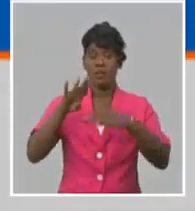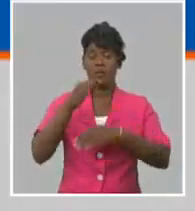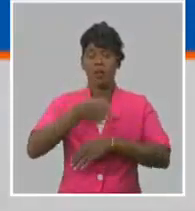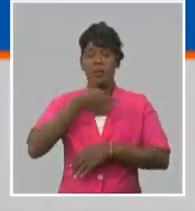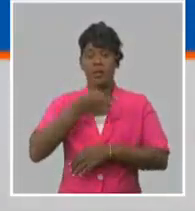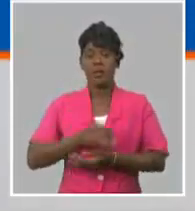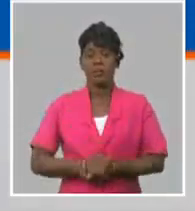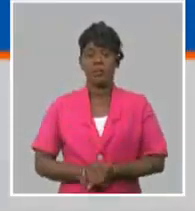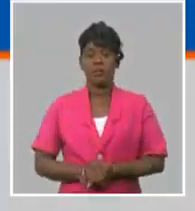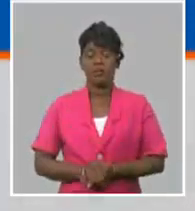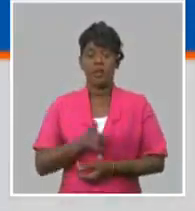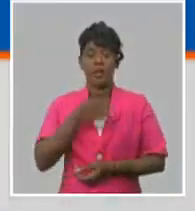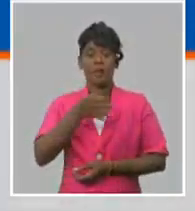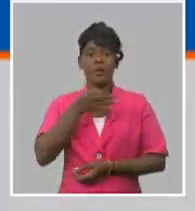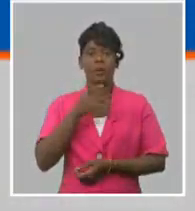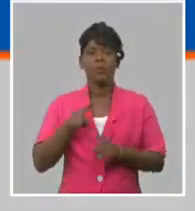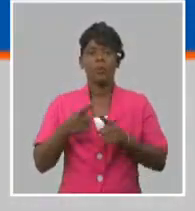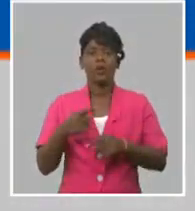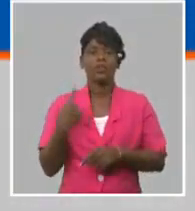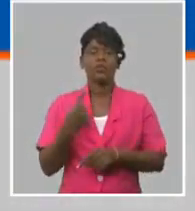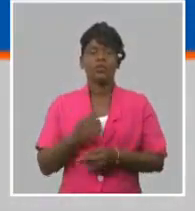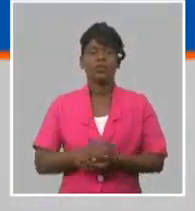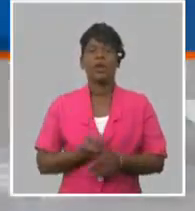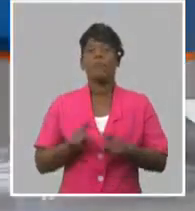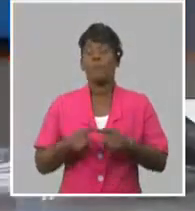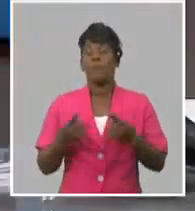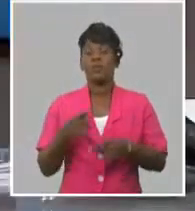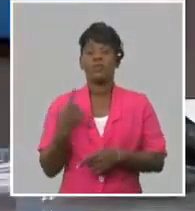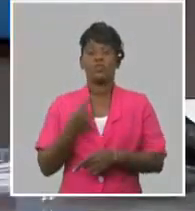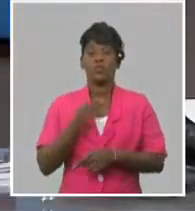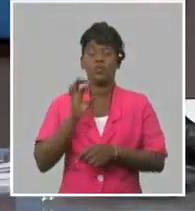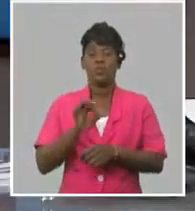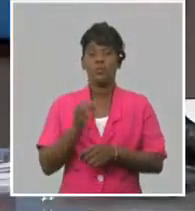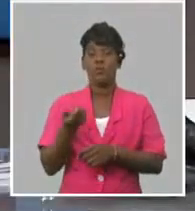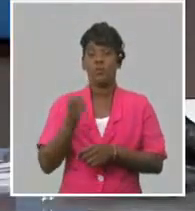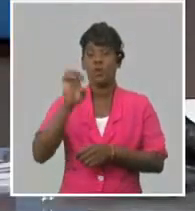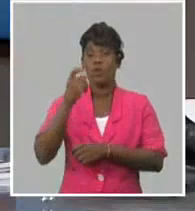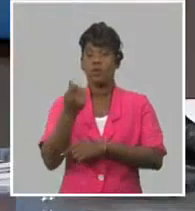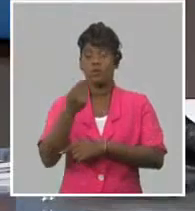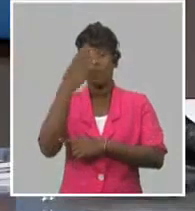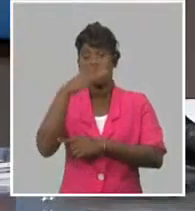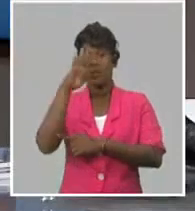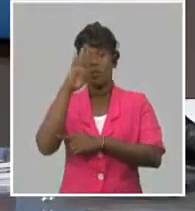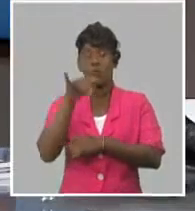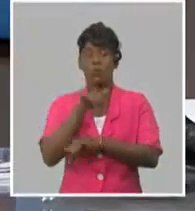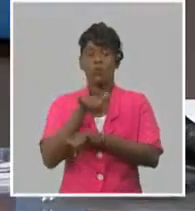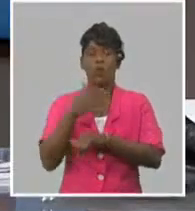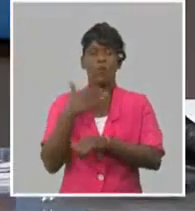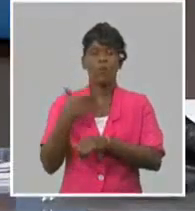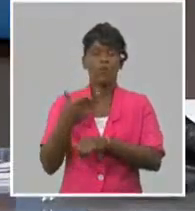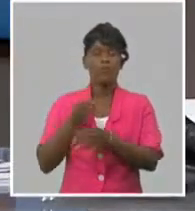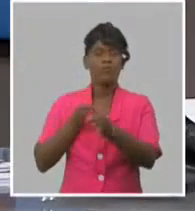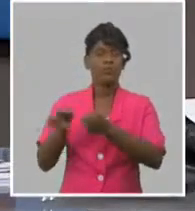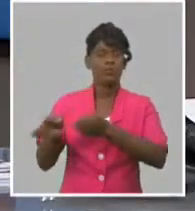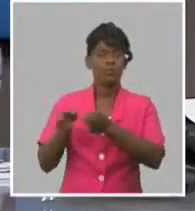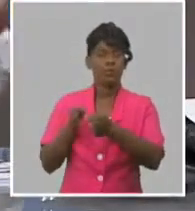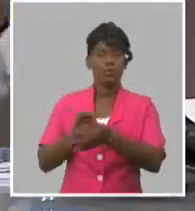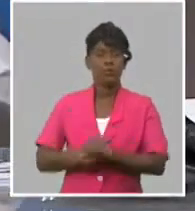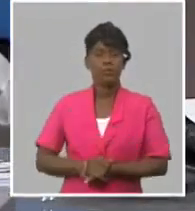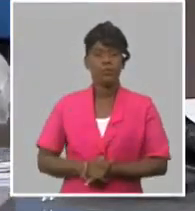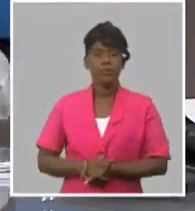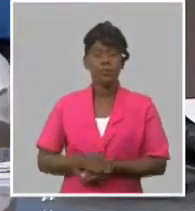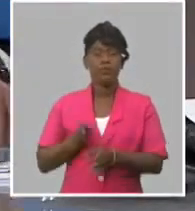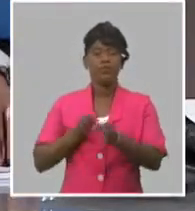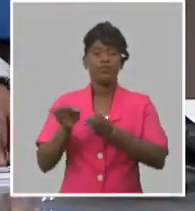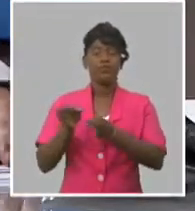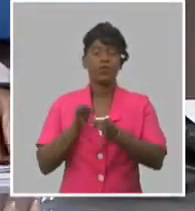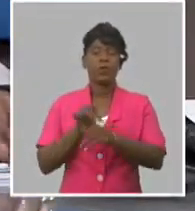Nosotros tenemos un entorno monetario en la economía cubana que es muy difícil que la economía cubana funcione, vamos a decirlo de alguna manera, casi